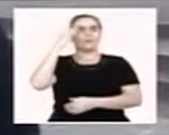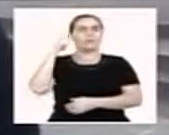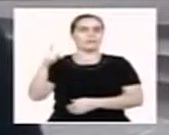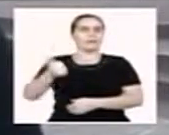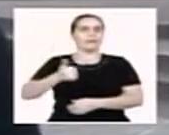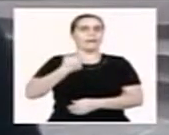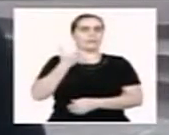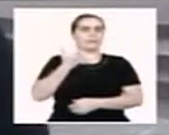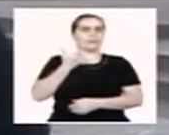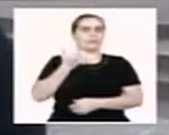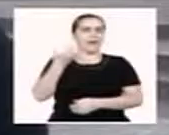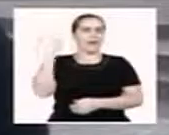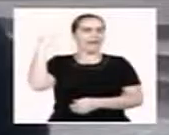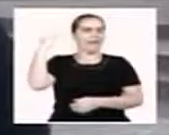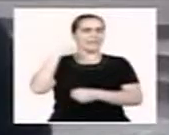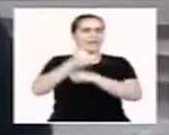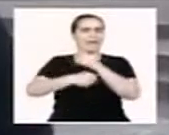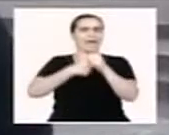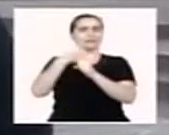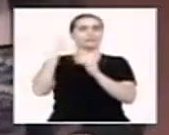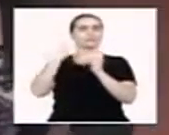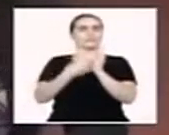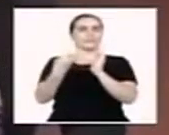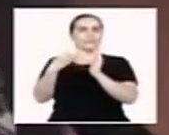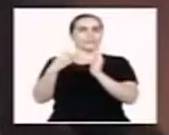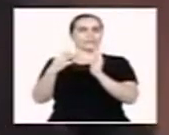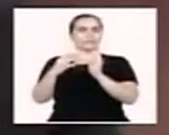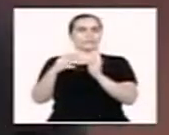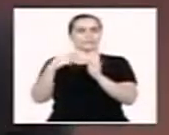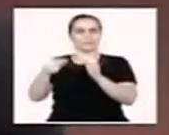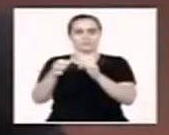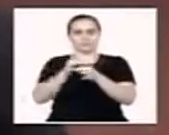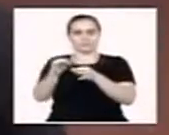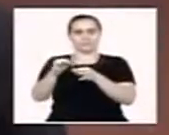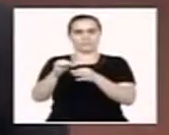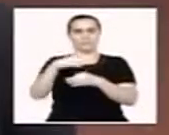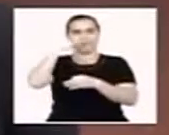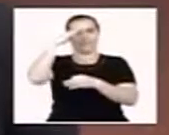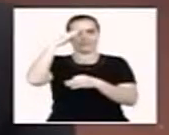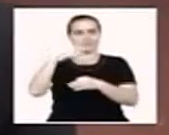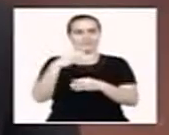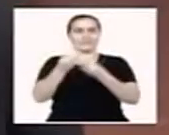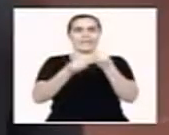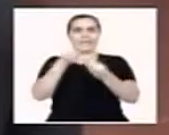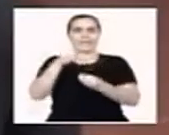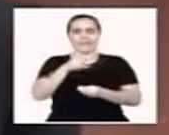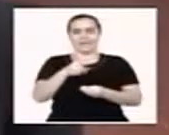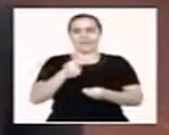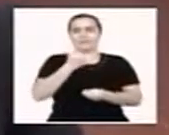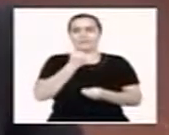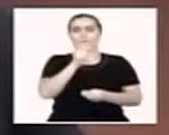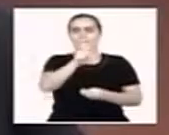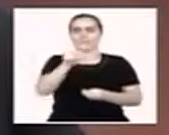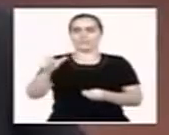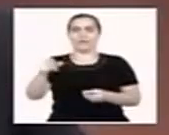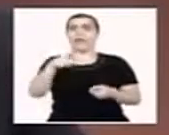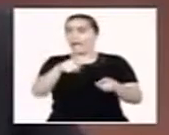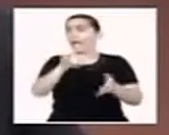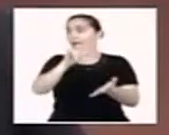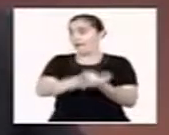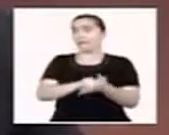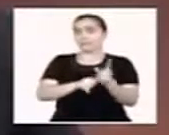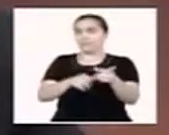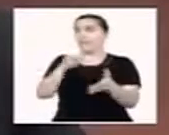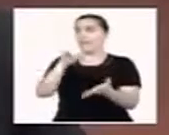12 de octubre de 2014 en la ciudad de Medellín. Fue una modalidad de que se llama falsos positivos frente a